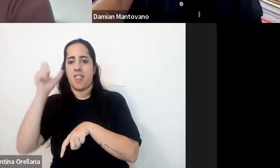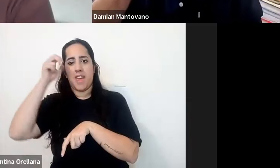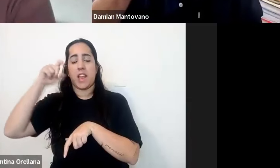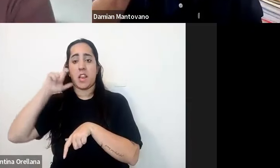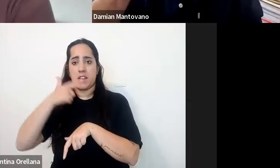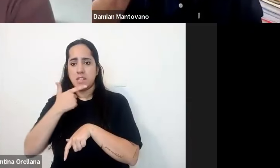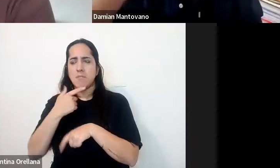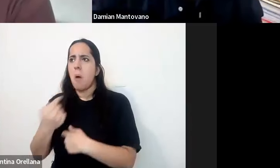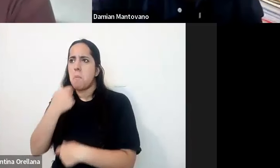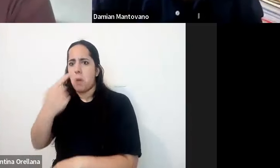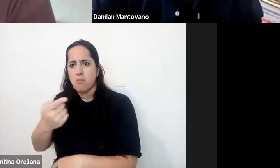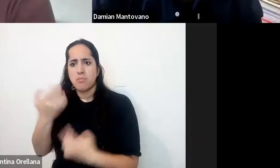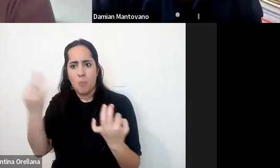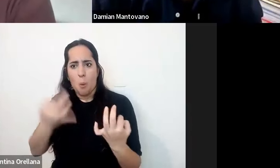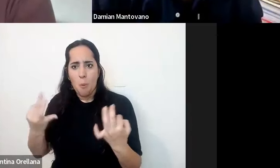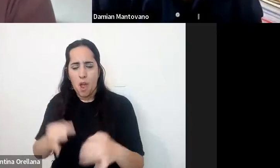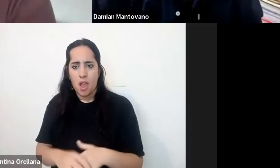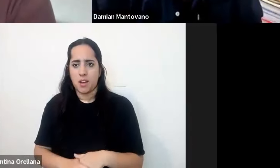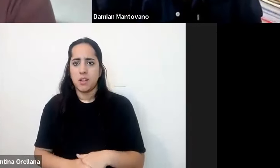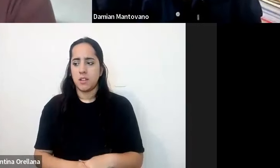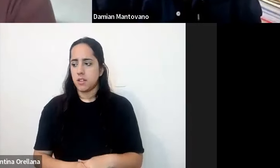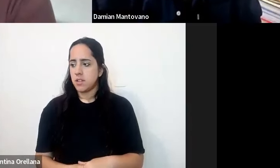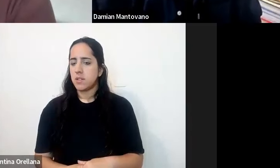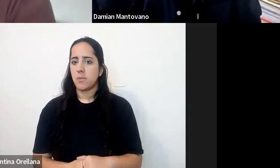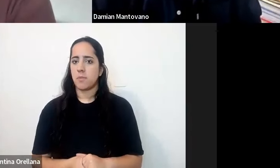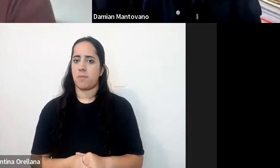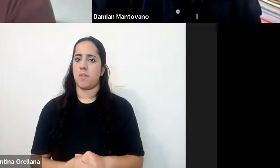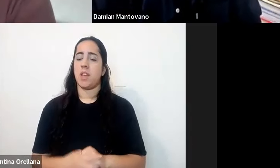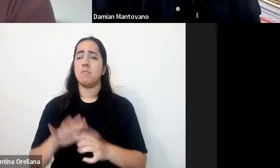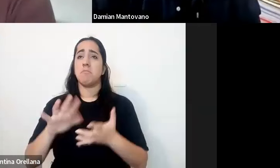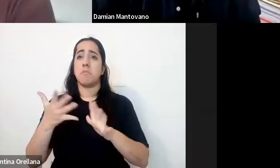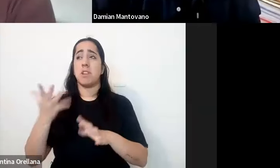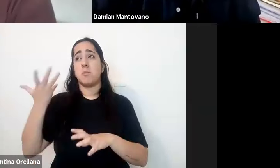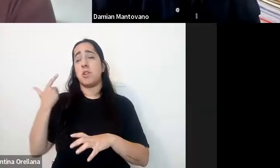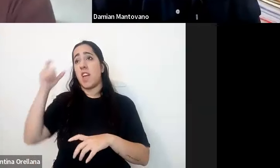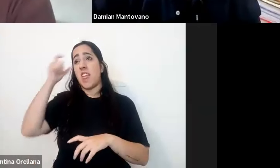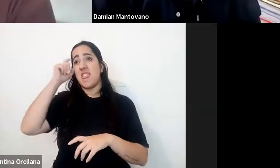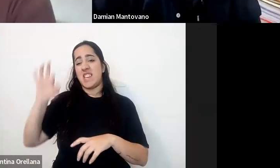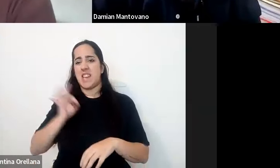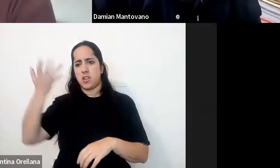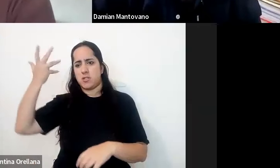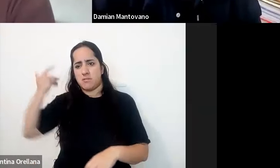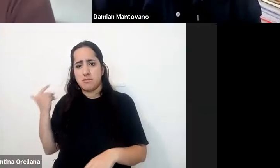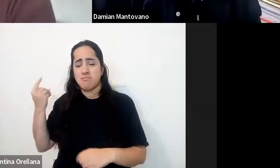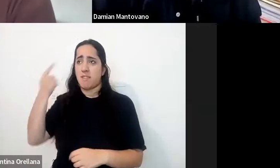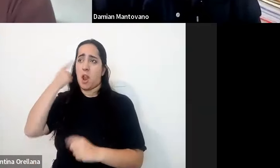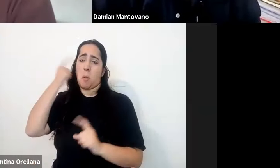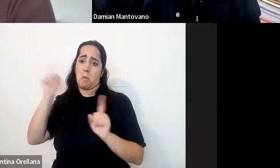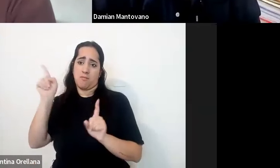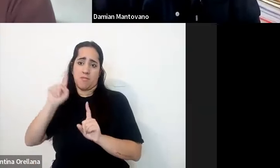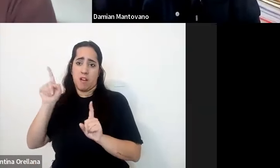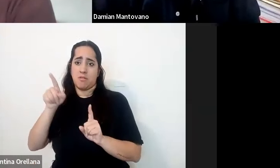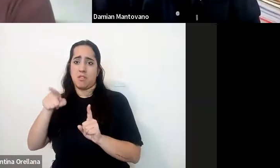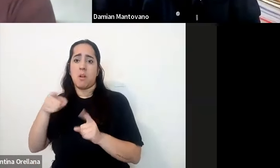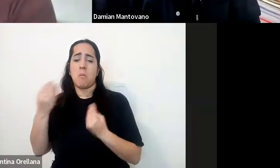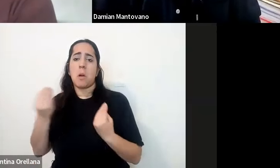buena la pregunta creo que hace no mucho pero hace 10 años atrás no nos hubiéramos preguntado qué pasa